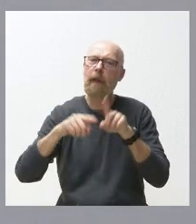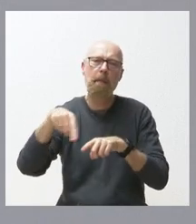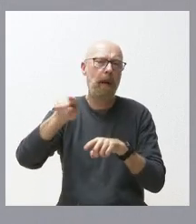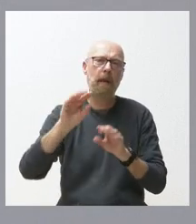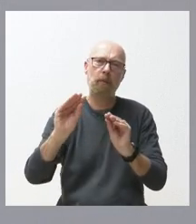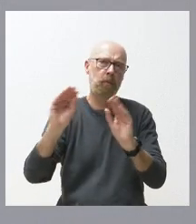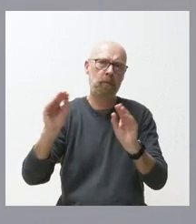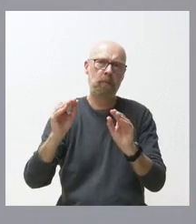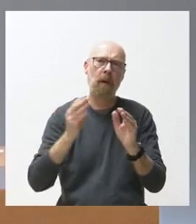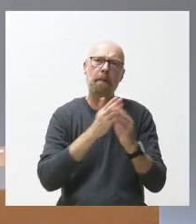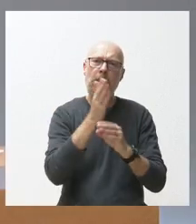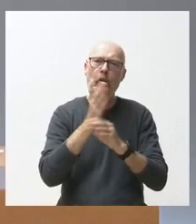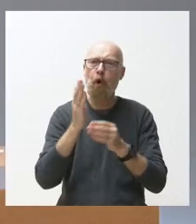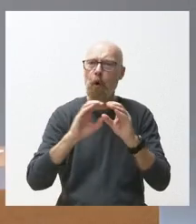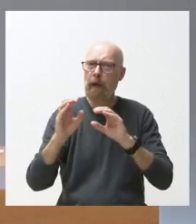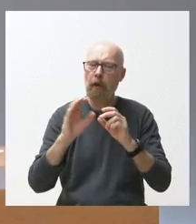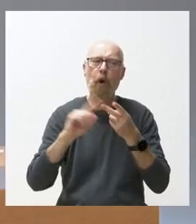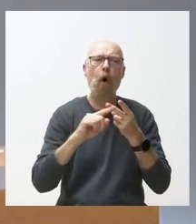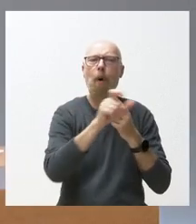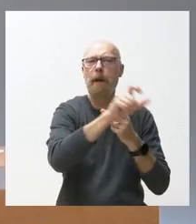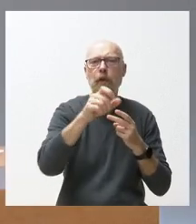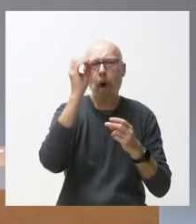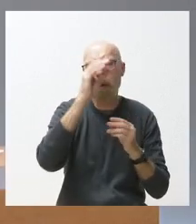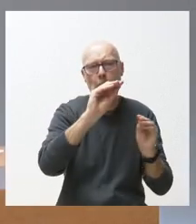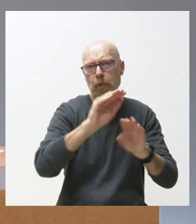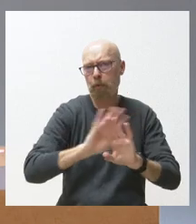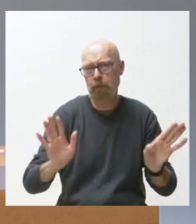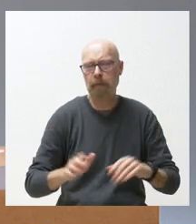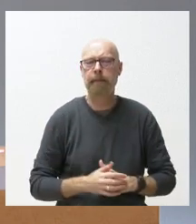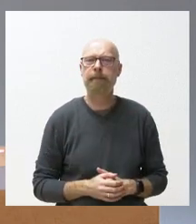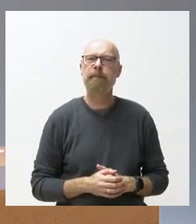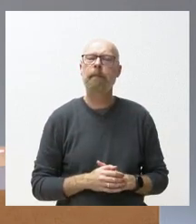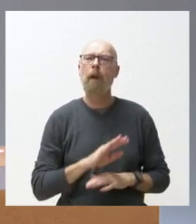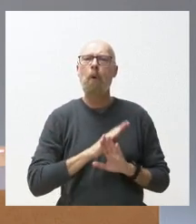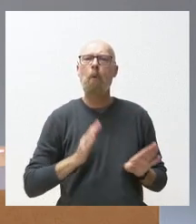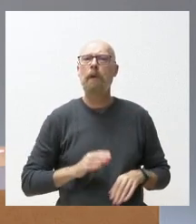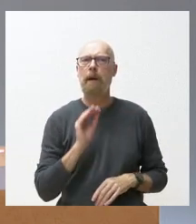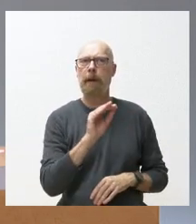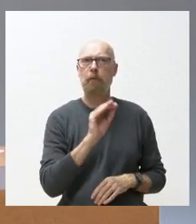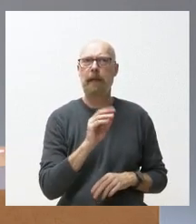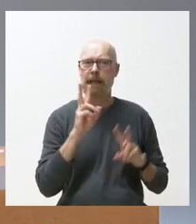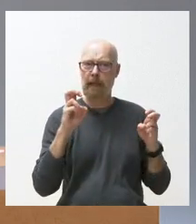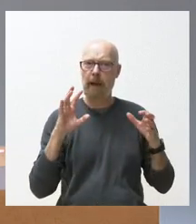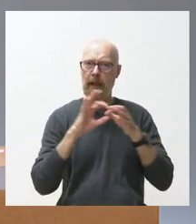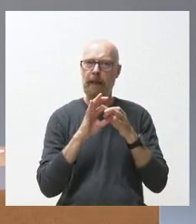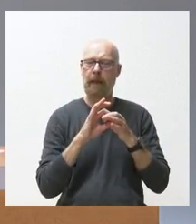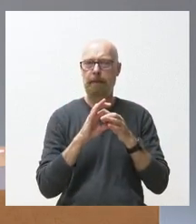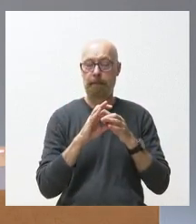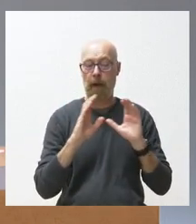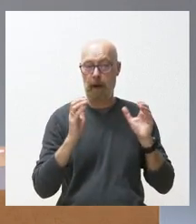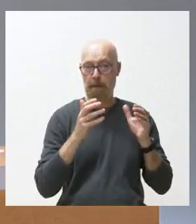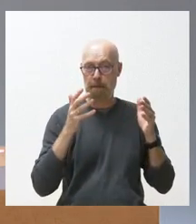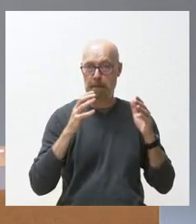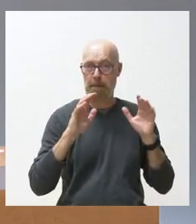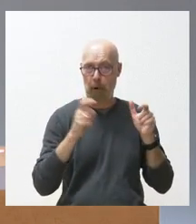y que lo hagan los ciudadanos Un par de últimas por mi parte también relacionado con el Pleno ha hablado usted de los